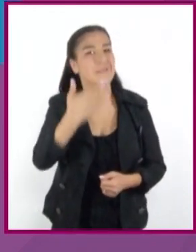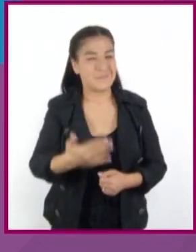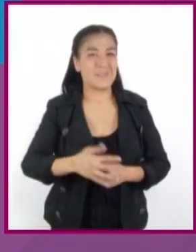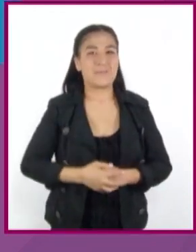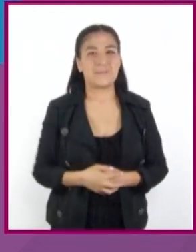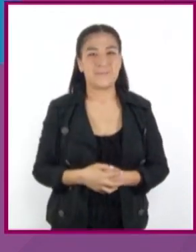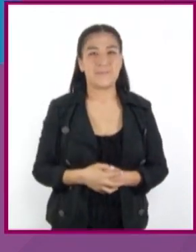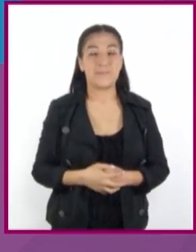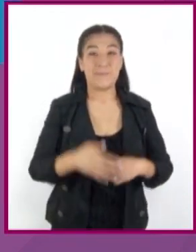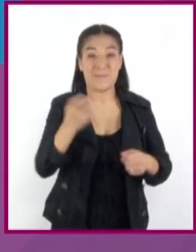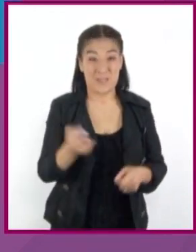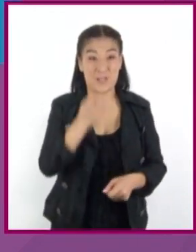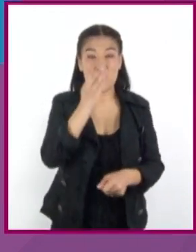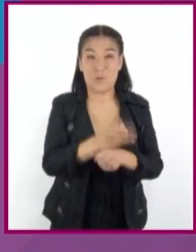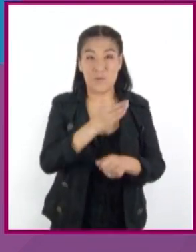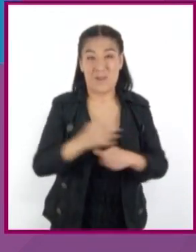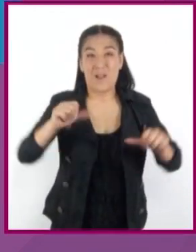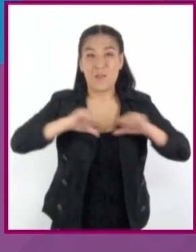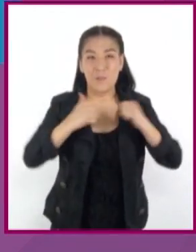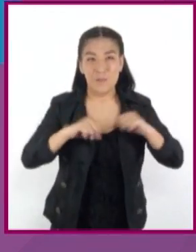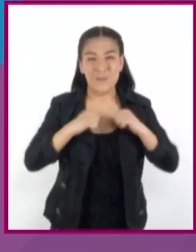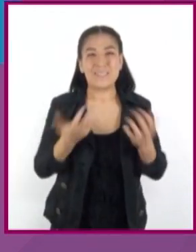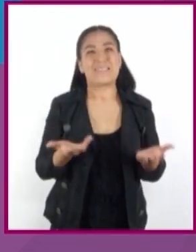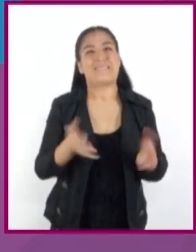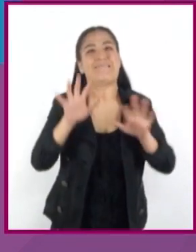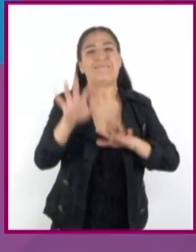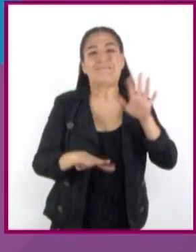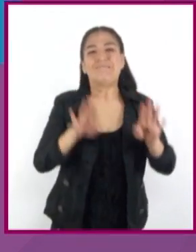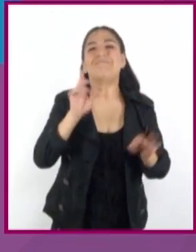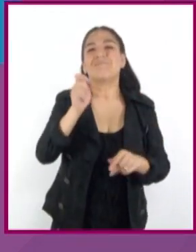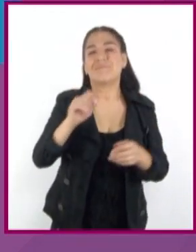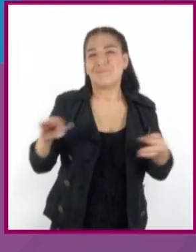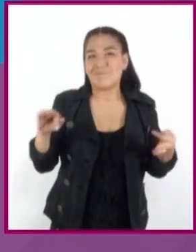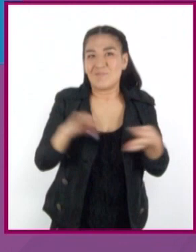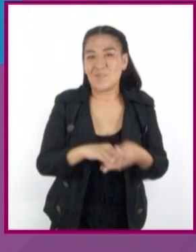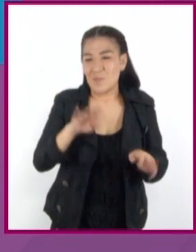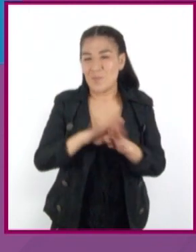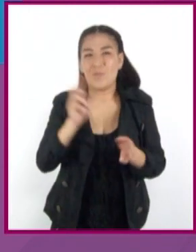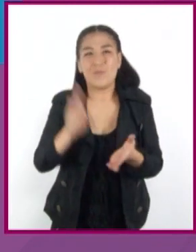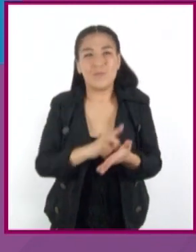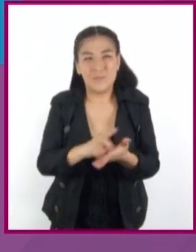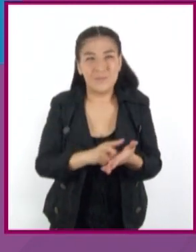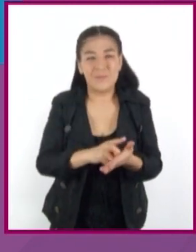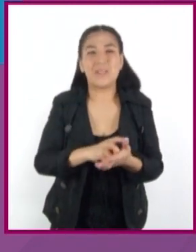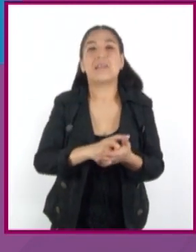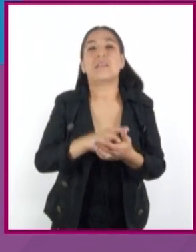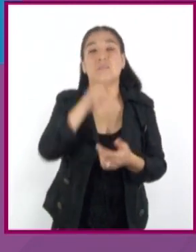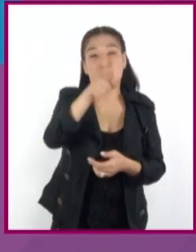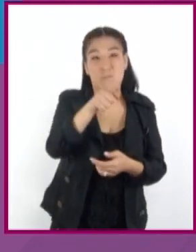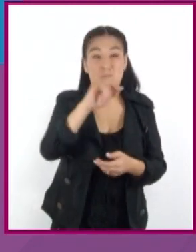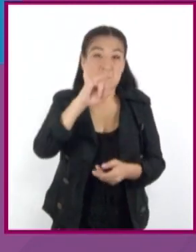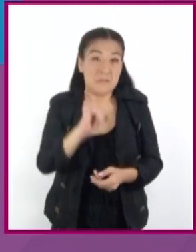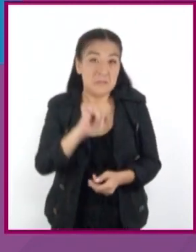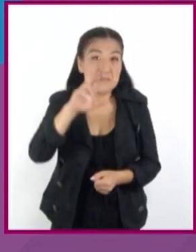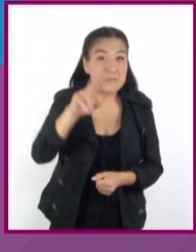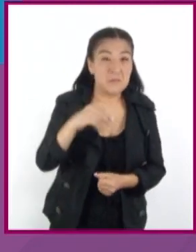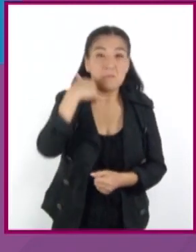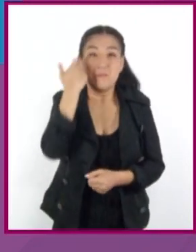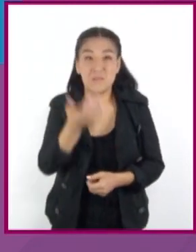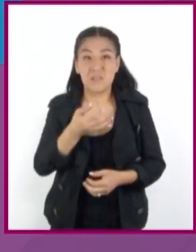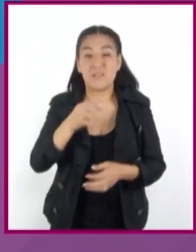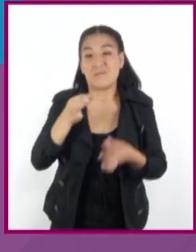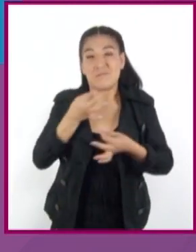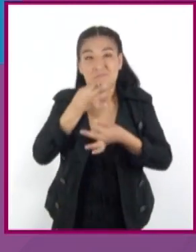Durante la adolescencia, es posible encontrarnos cerca de las drogas. Y consumirlas o no es una decisión que tomamos de manera